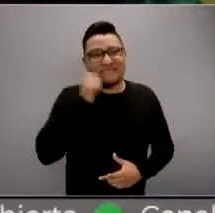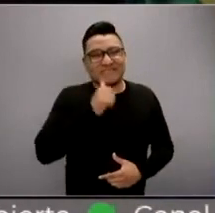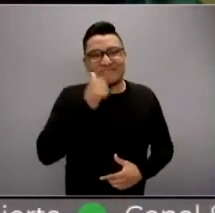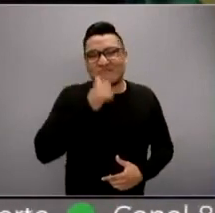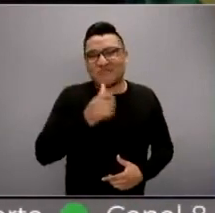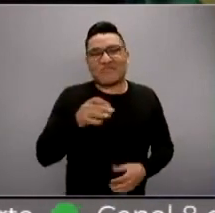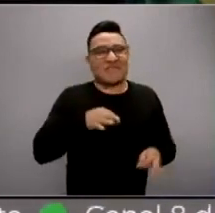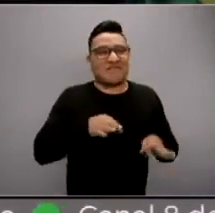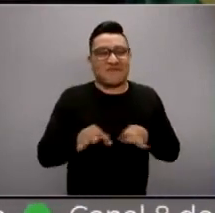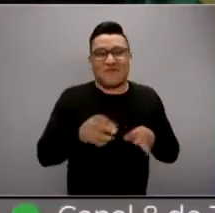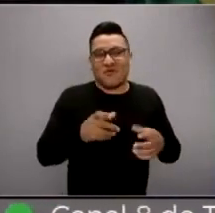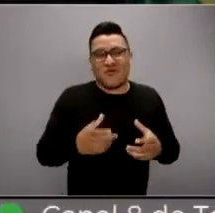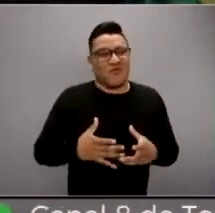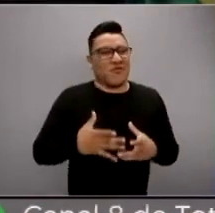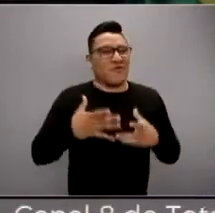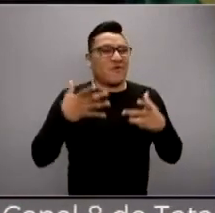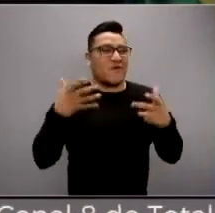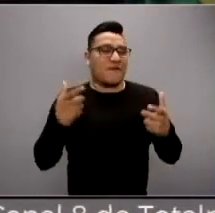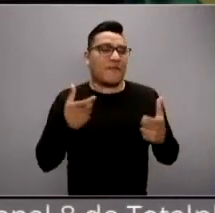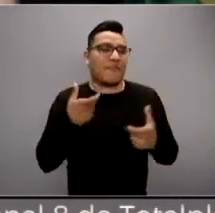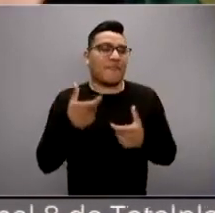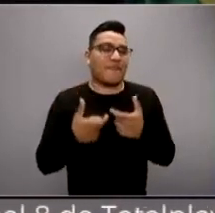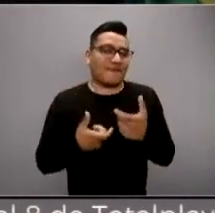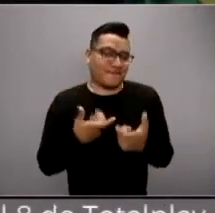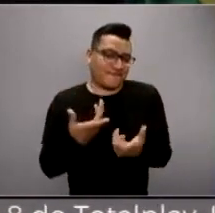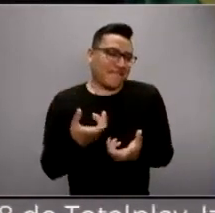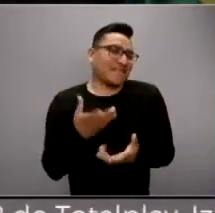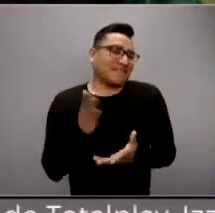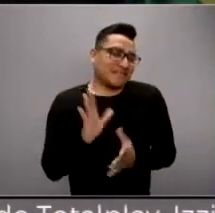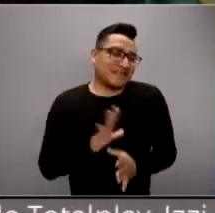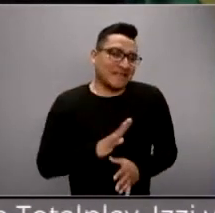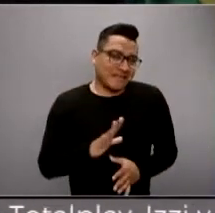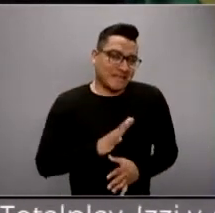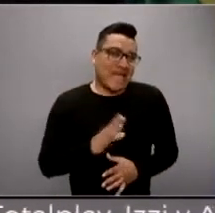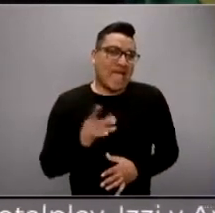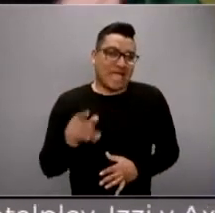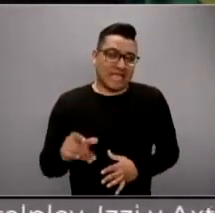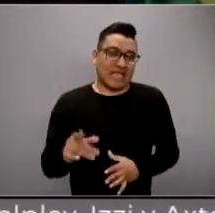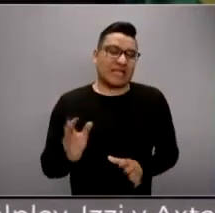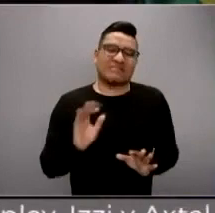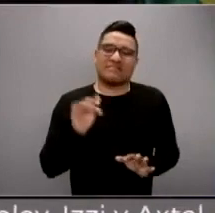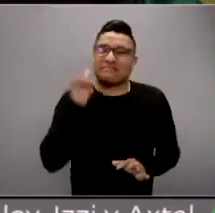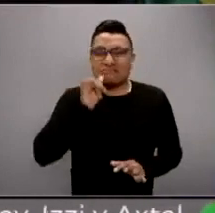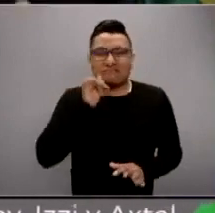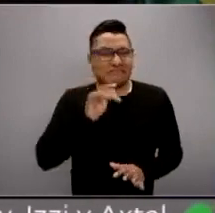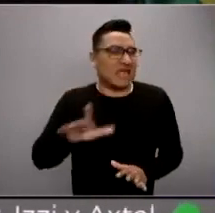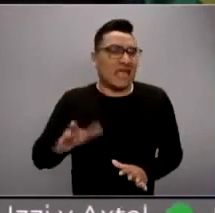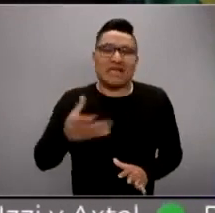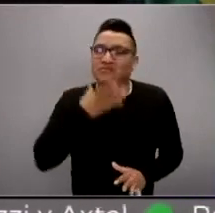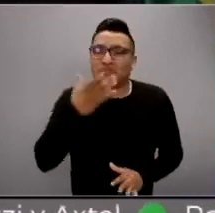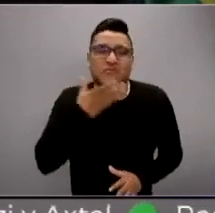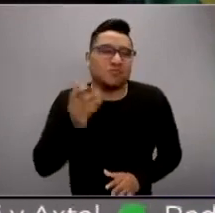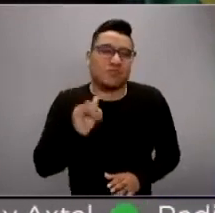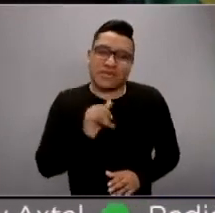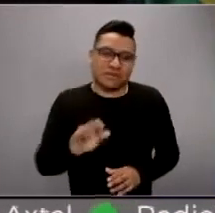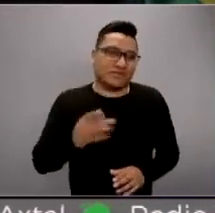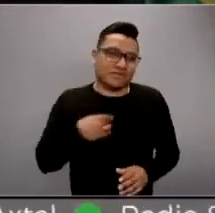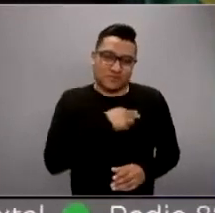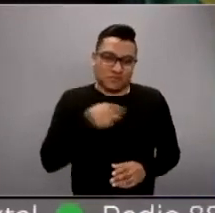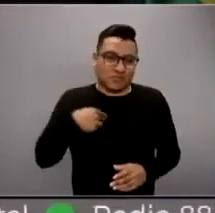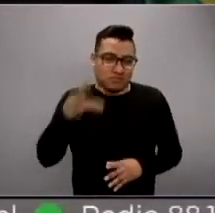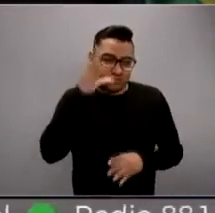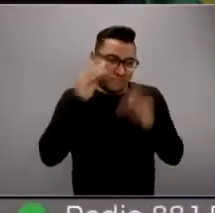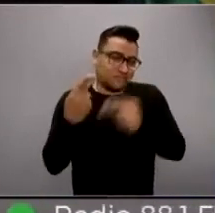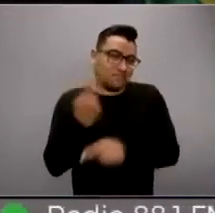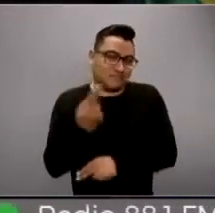chiquitos, súper falsos. Y de nuevo, eso da dinero. Entonces, sistémicamente hablando, eso va a estar ahí siempre. Y hay que aprender que eso va a estar